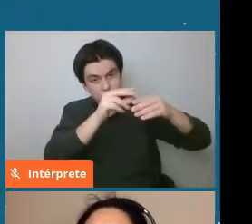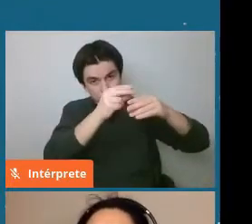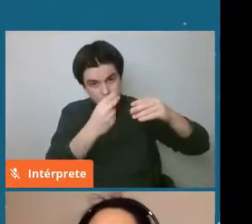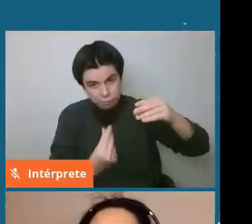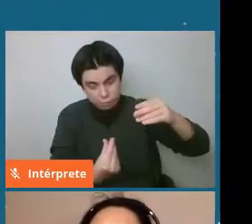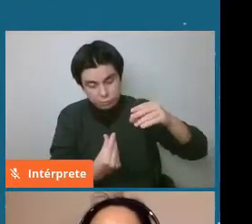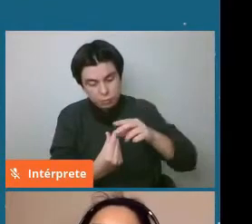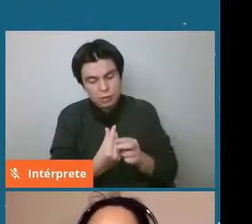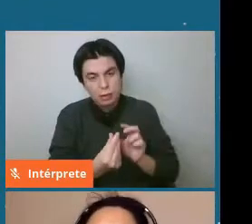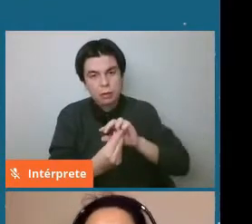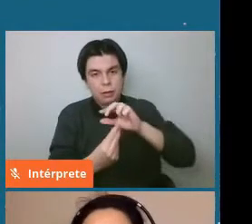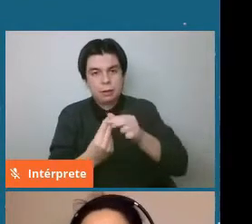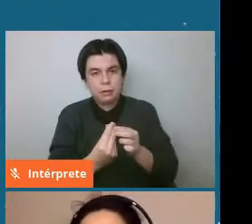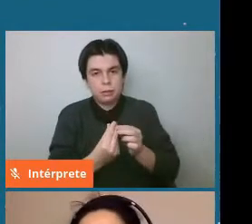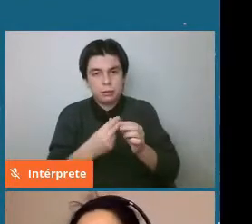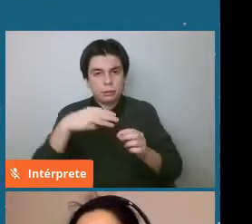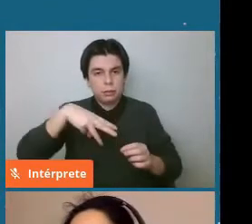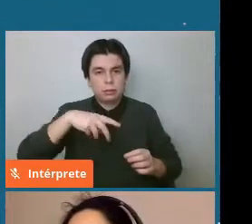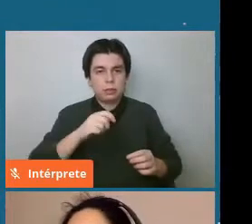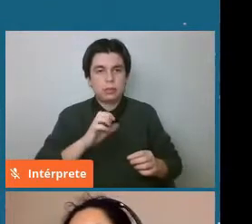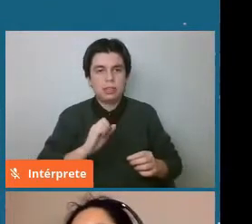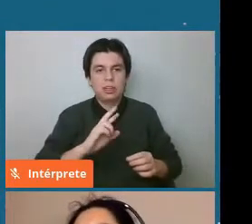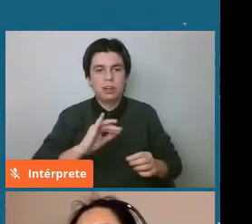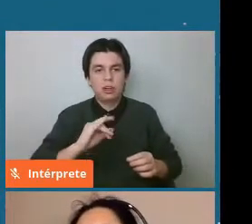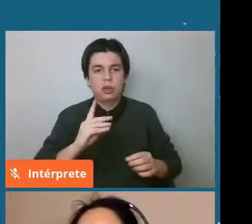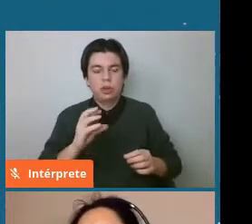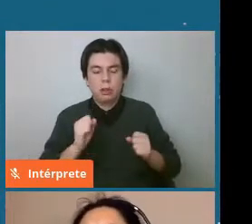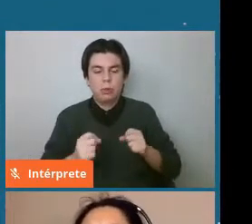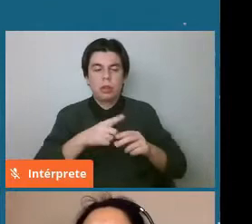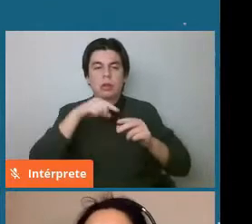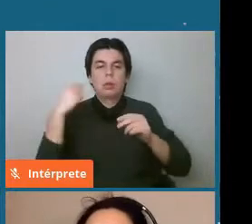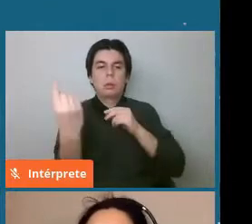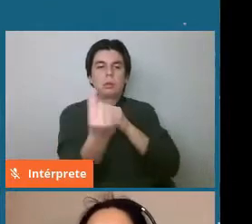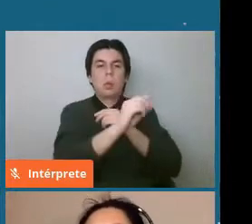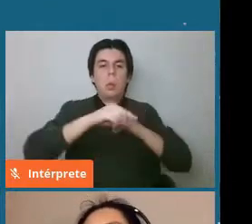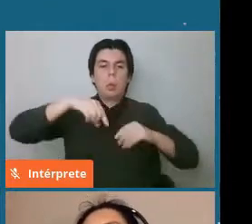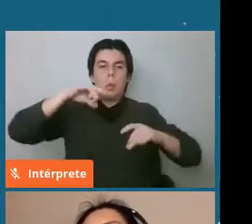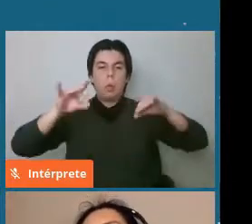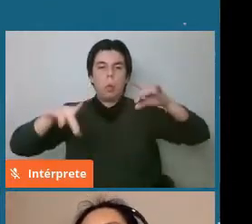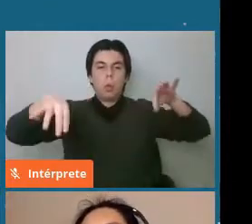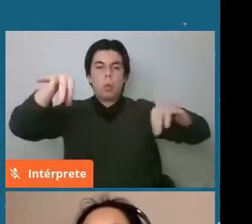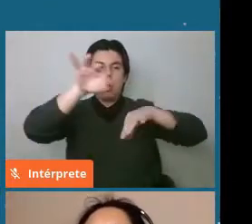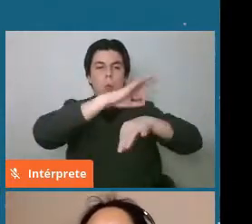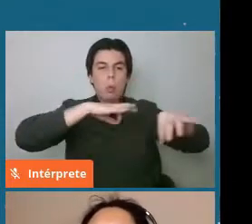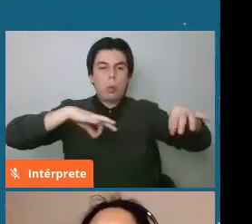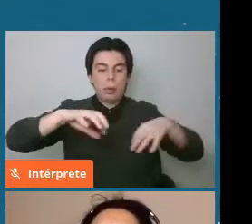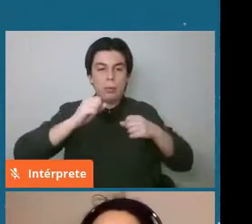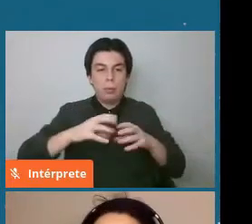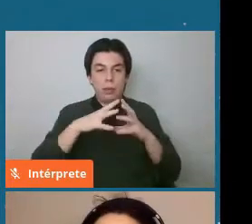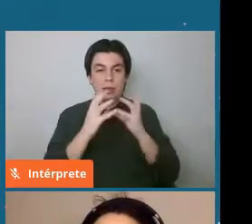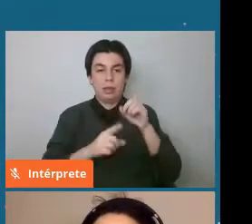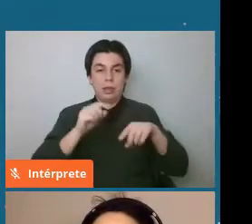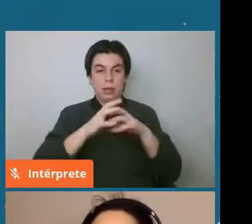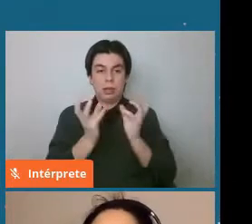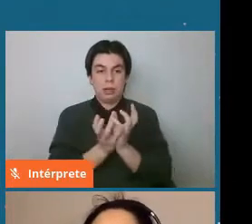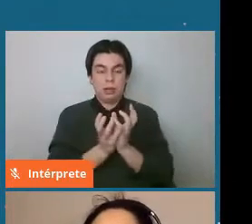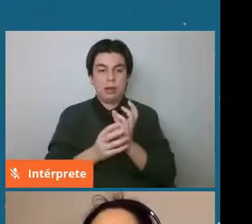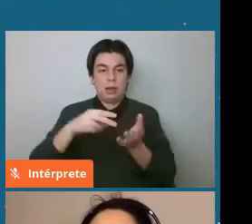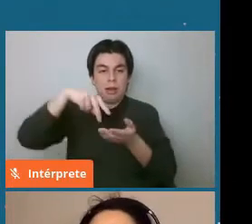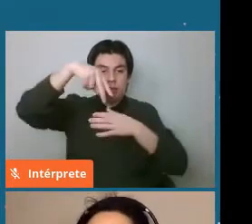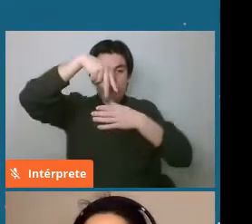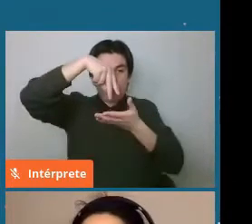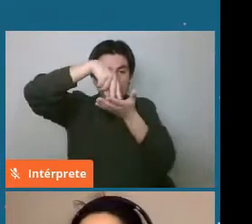interplanetariamente y eventualmente pueden ser atraídas por la gravedad de un planeta, como la Tierra, que en el momento en que entra en